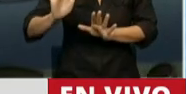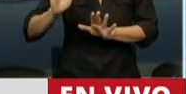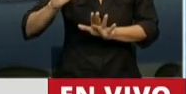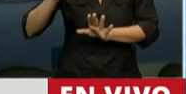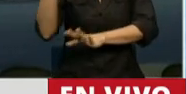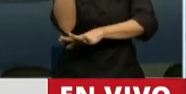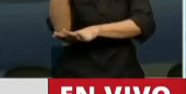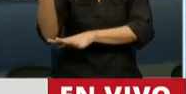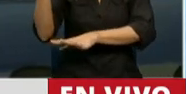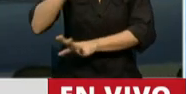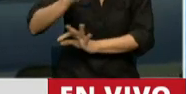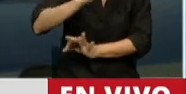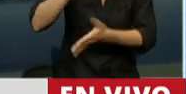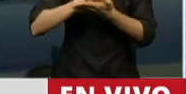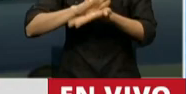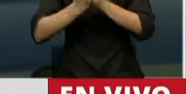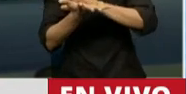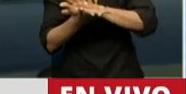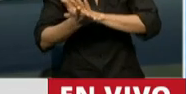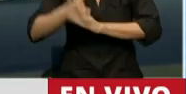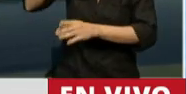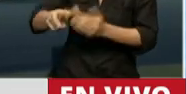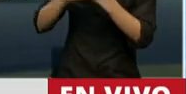sobre la negociación del Ministro Guzmán.